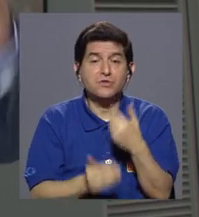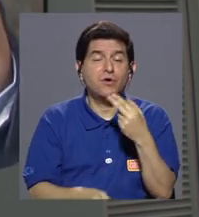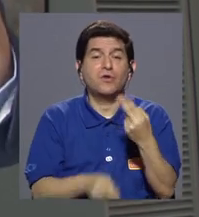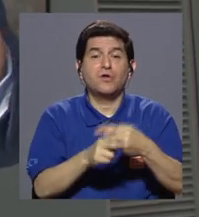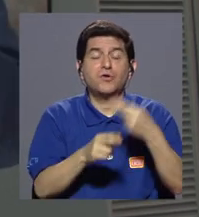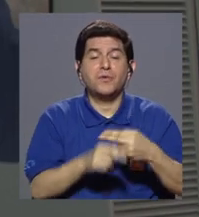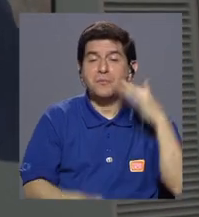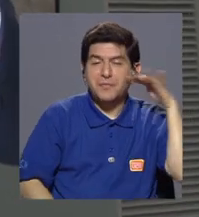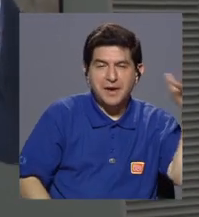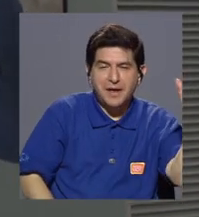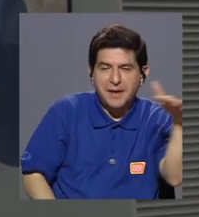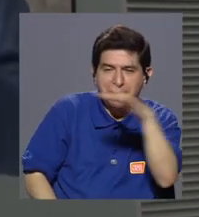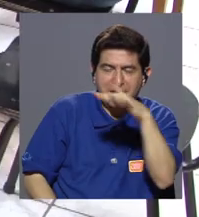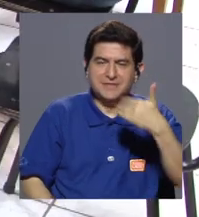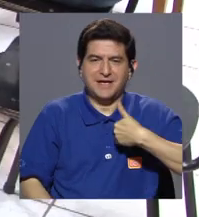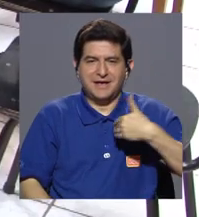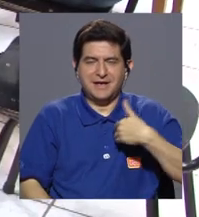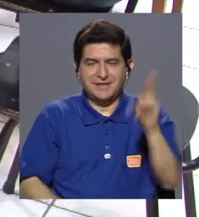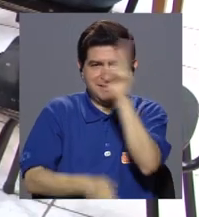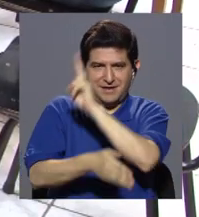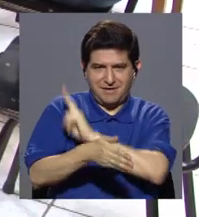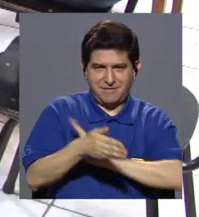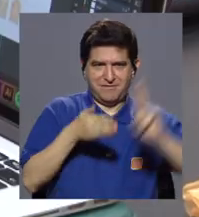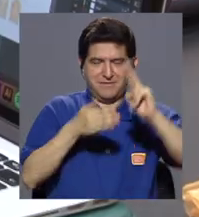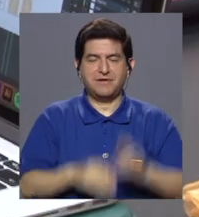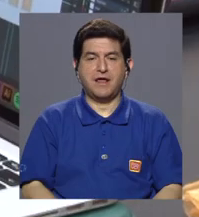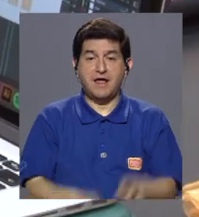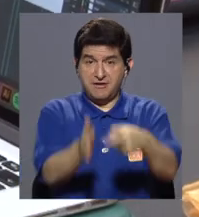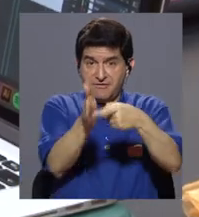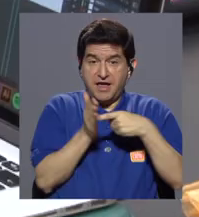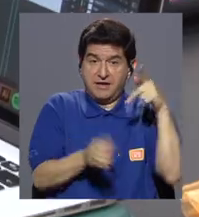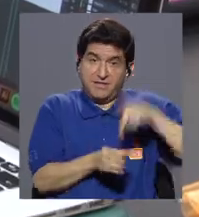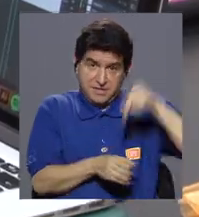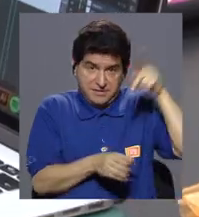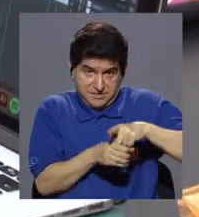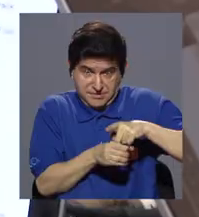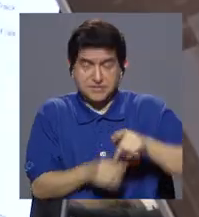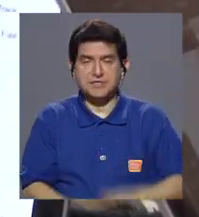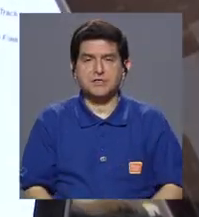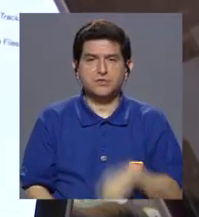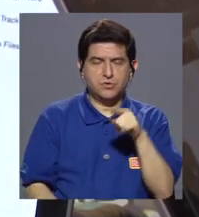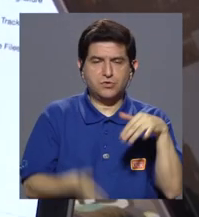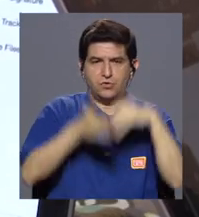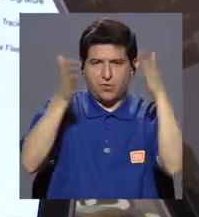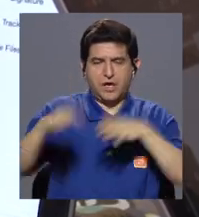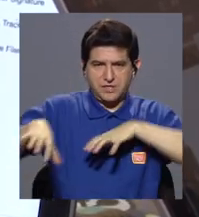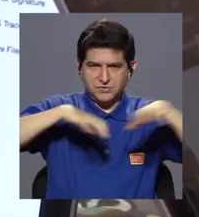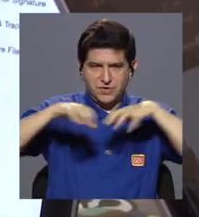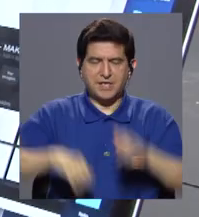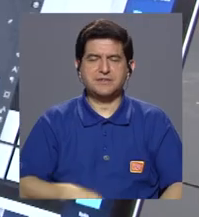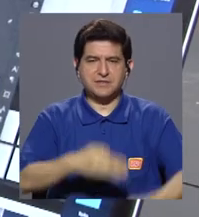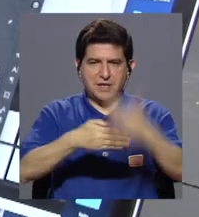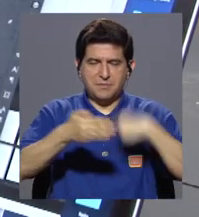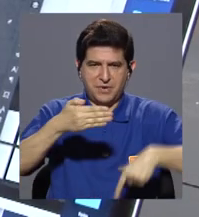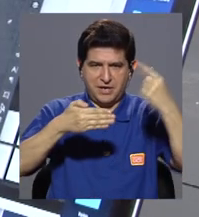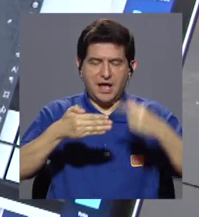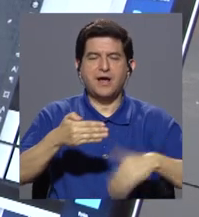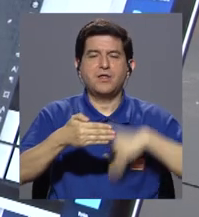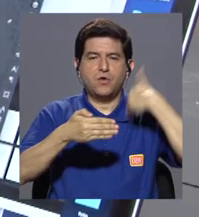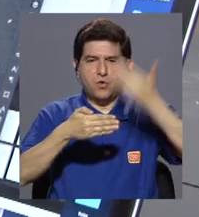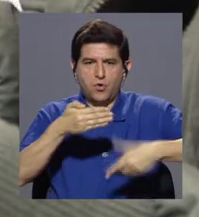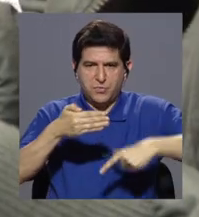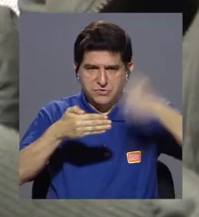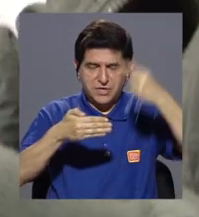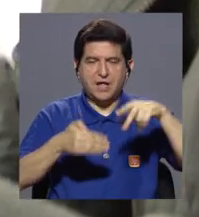llamamos el paisaje y el entorno del universitario. El requisito para participar es ser estudiante activo de pregrado, grado o